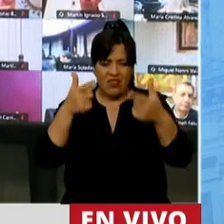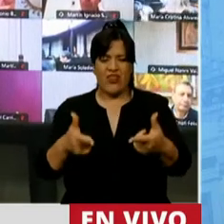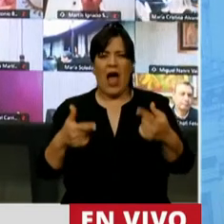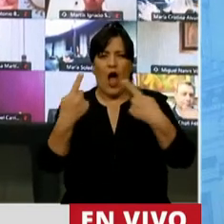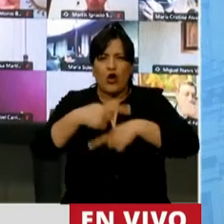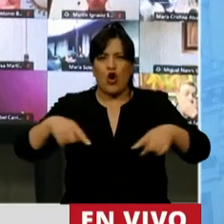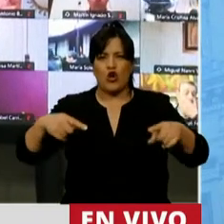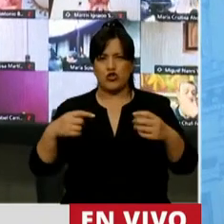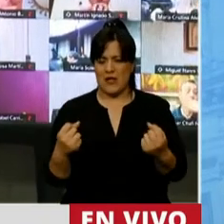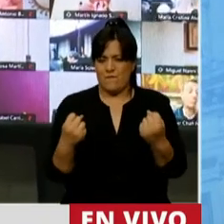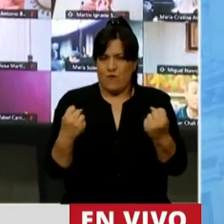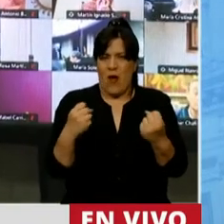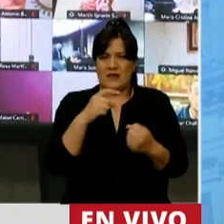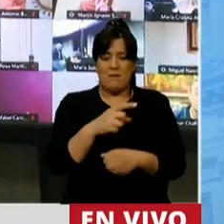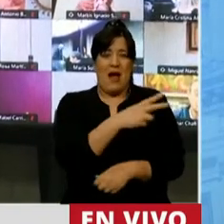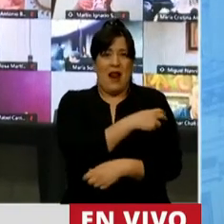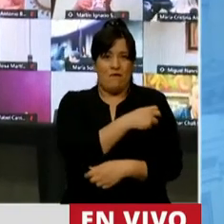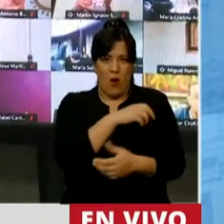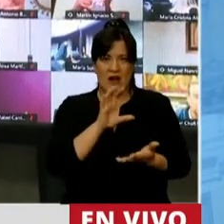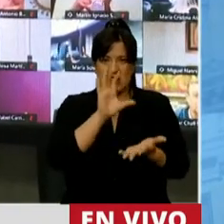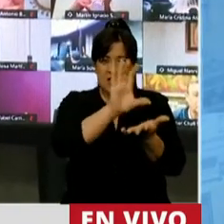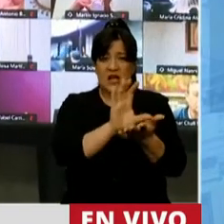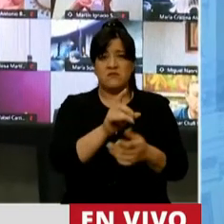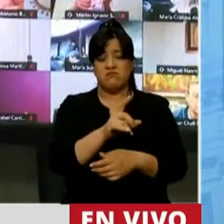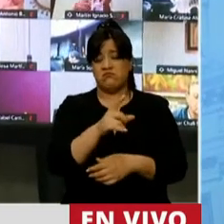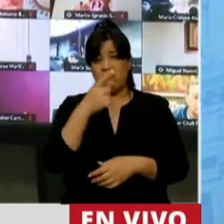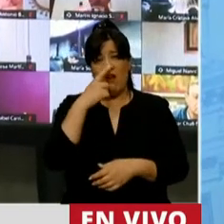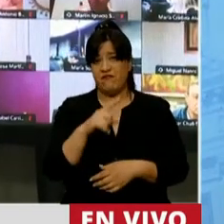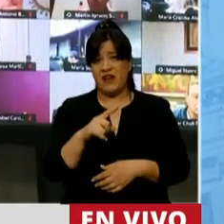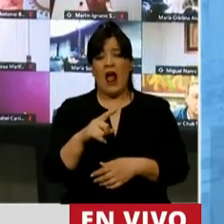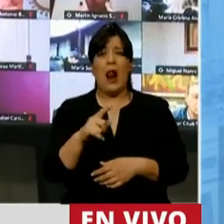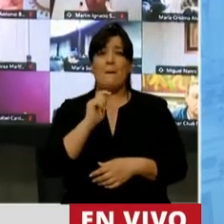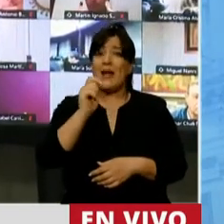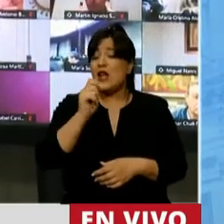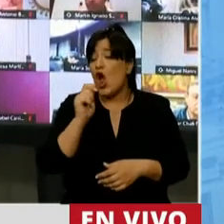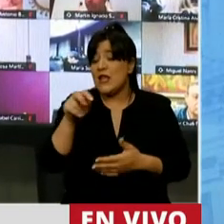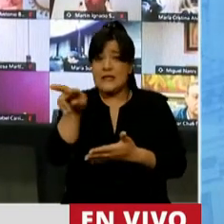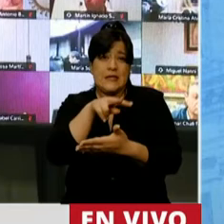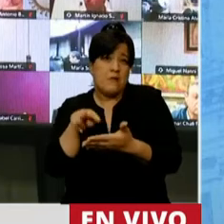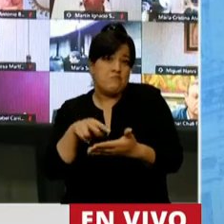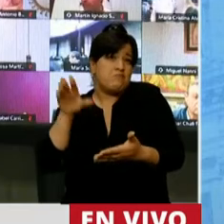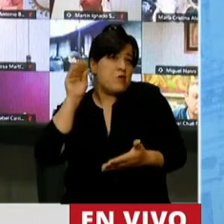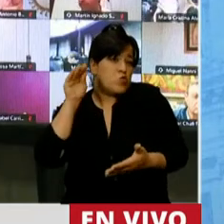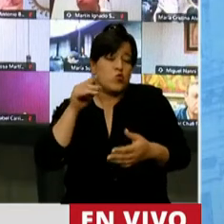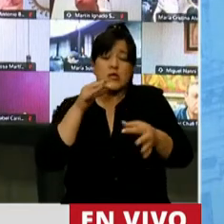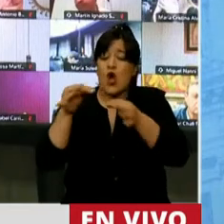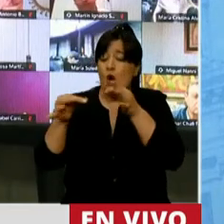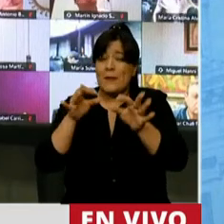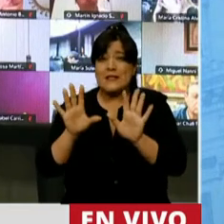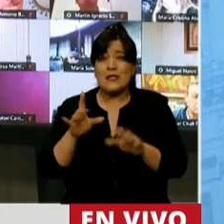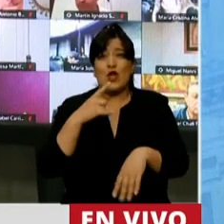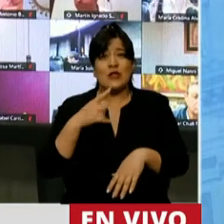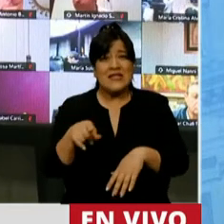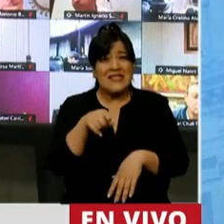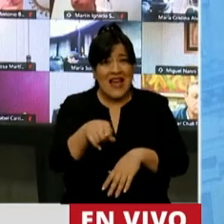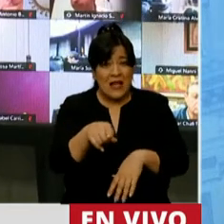Armadas como debería ser su destino, por algunas versiones periodísticas, por lo que hemos podido escuchar en algunas conversaciones, se